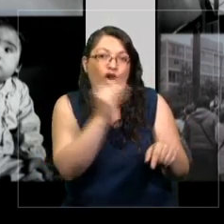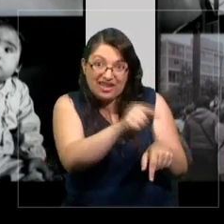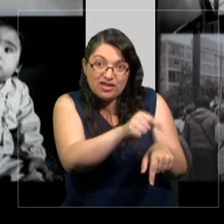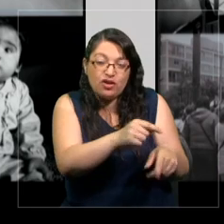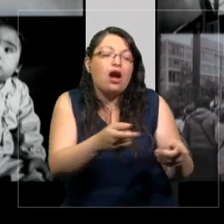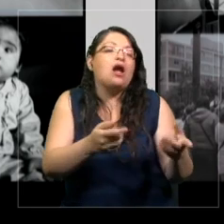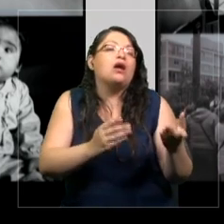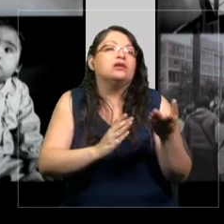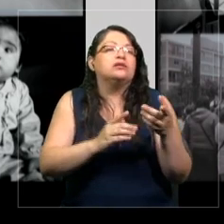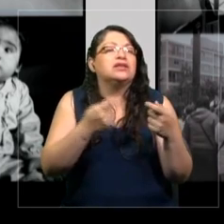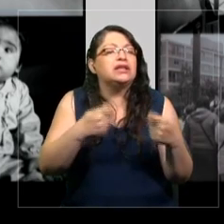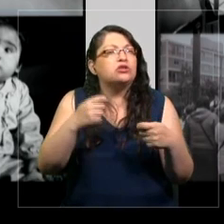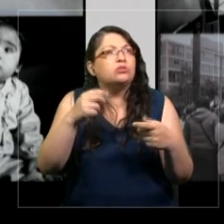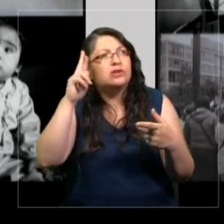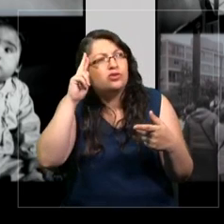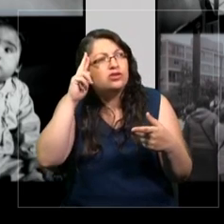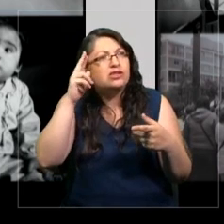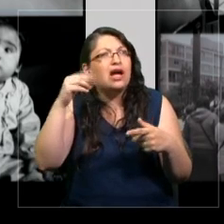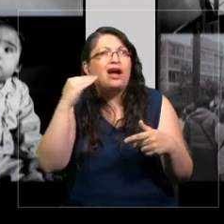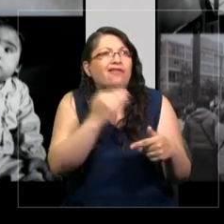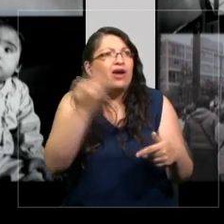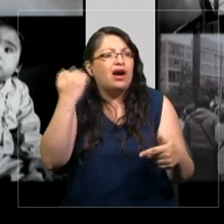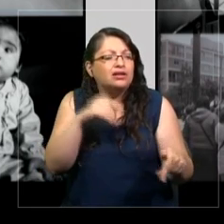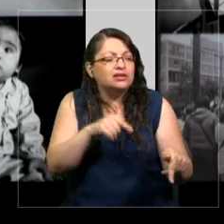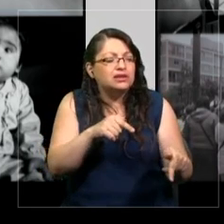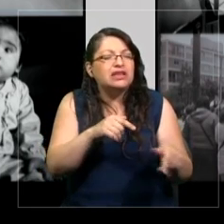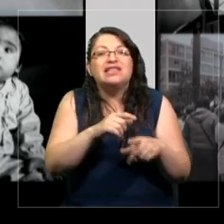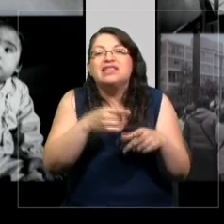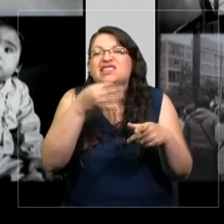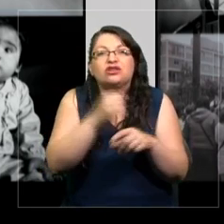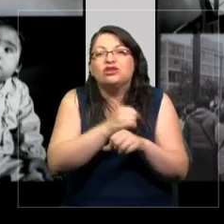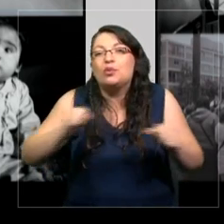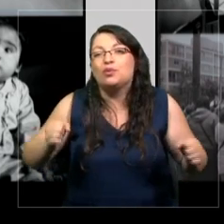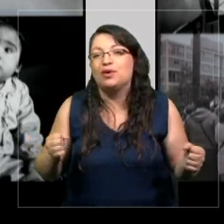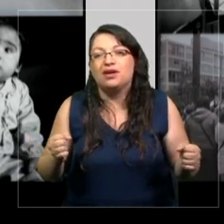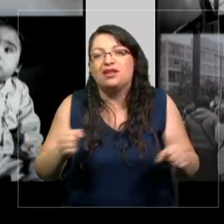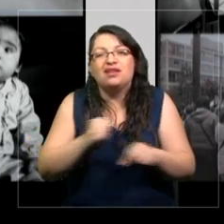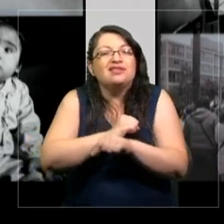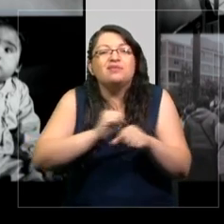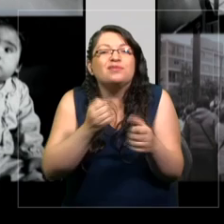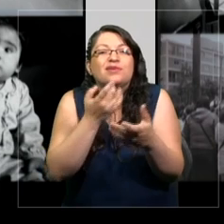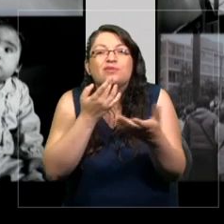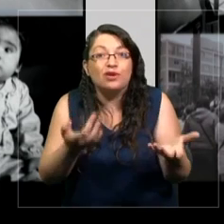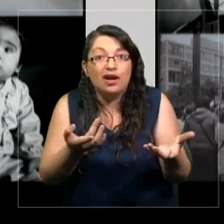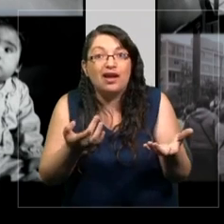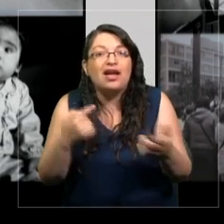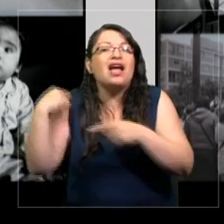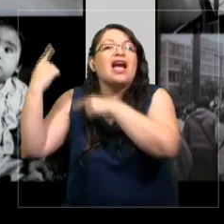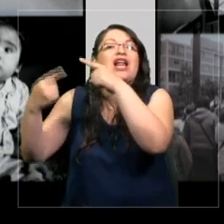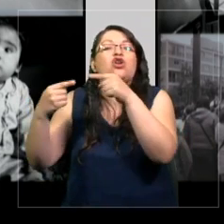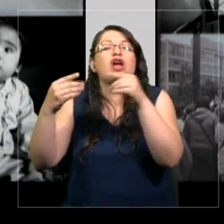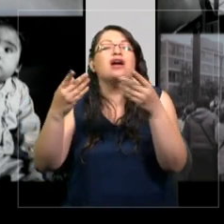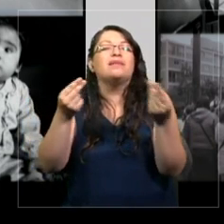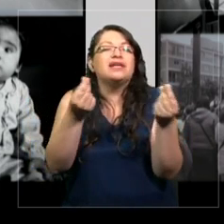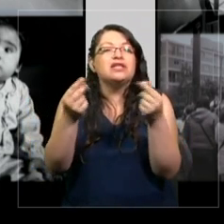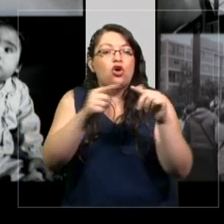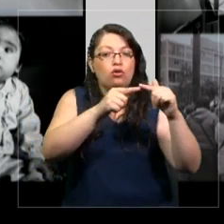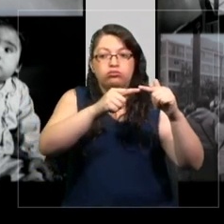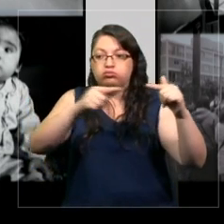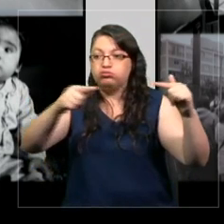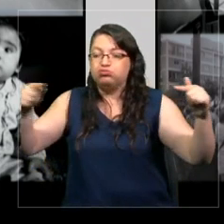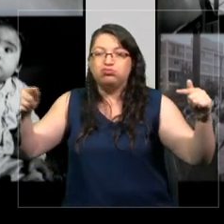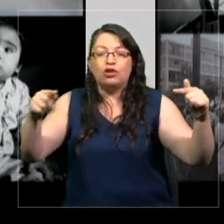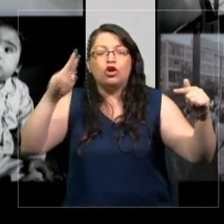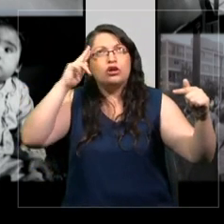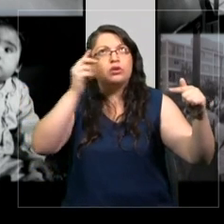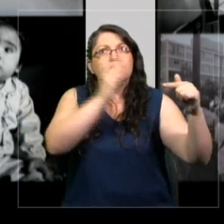reconstruir esa infancia. Sin embargo, se da cuenta que es imposible hacerlo. Es imposible hacerlo porque la historia no es lineal, ¿cierto? Porque los recuerdos no